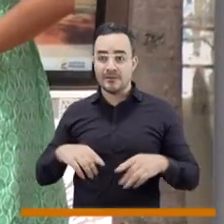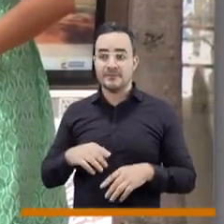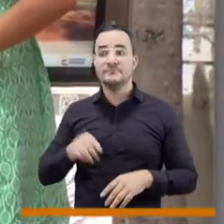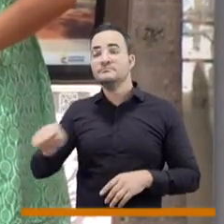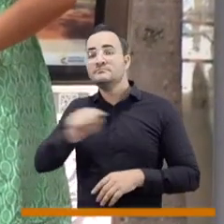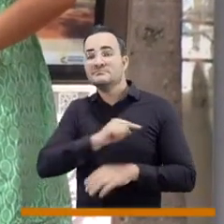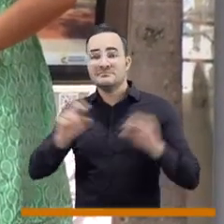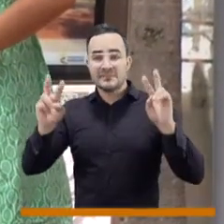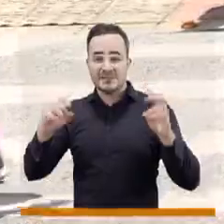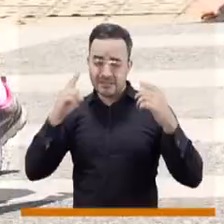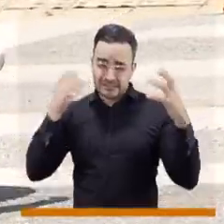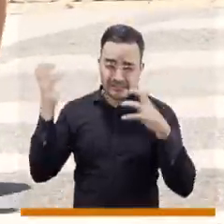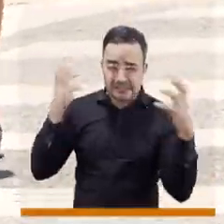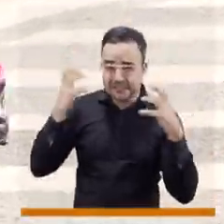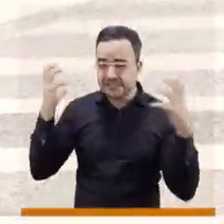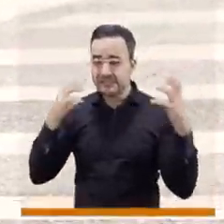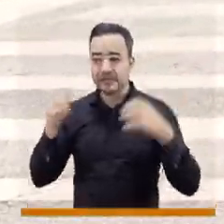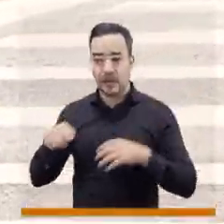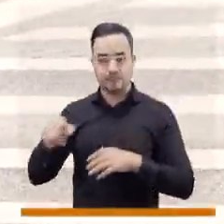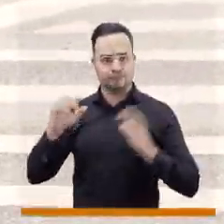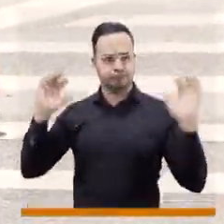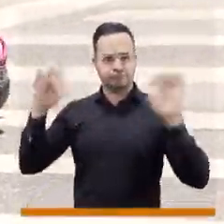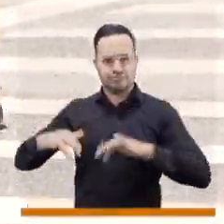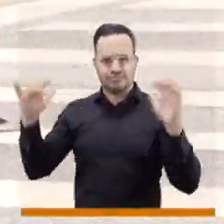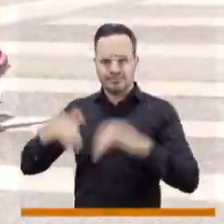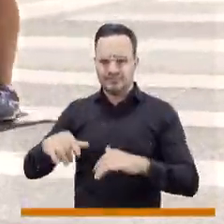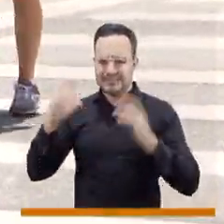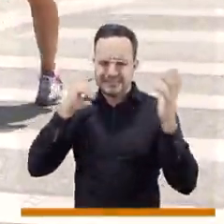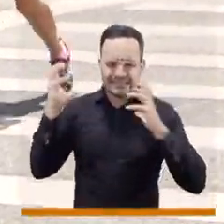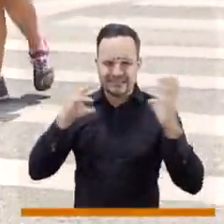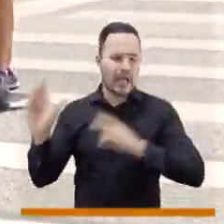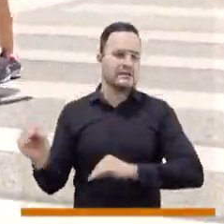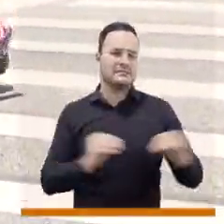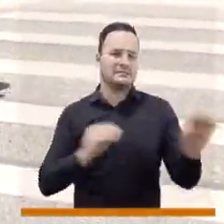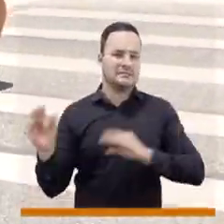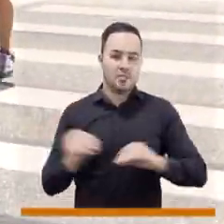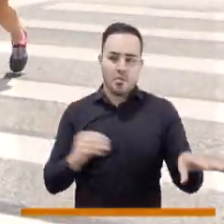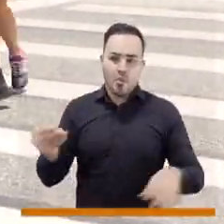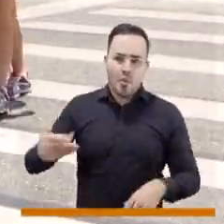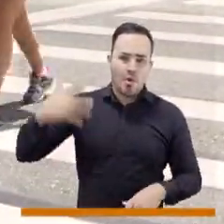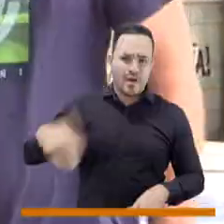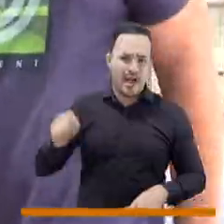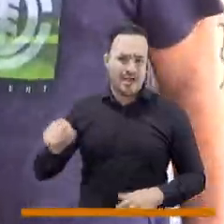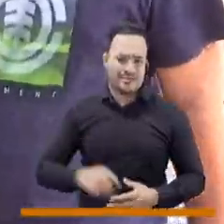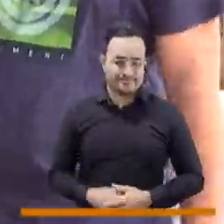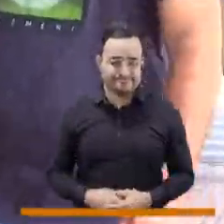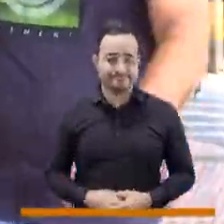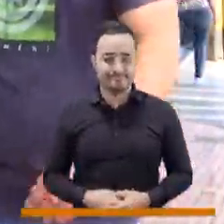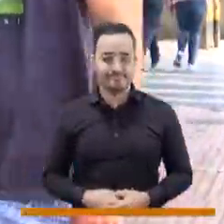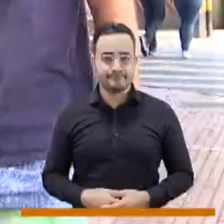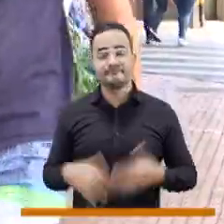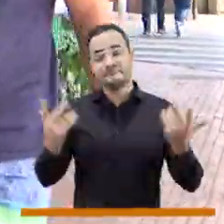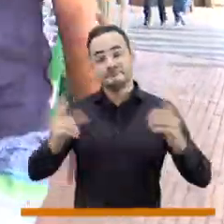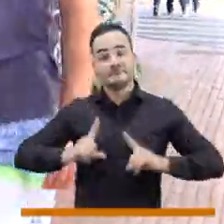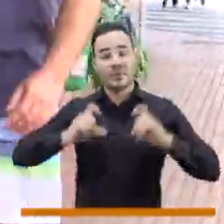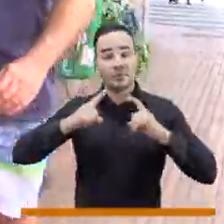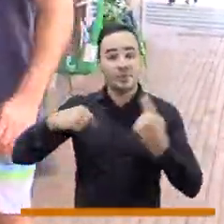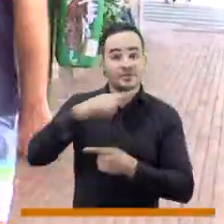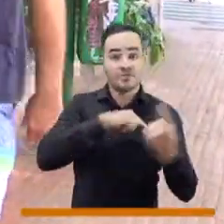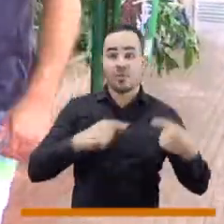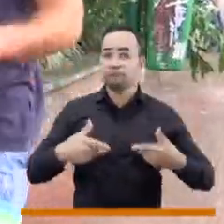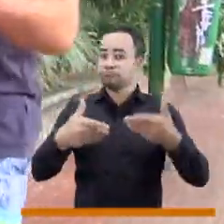que desplaza silenciosamente a la clase media y baja, generando un déficit de vivienda que agrava el ya alto costo de vida.